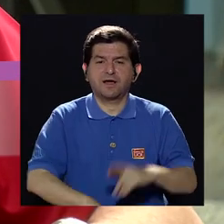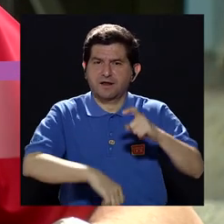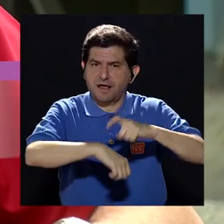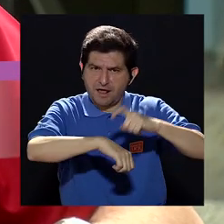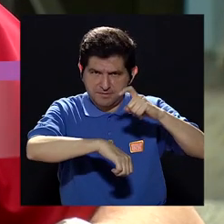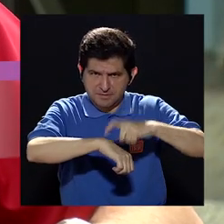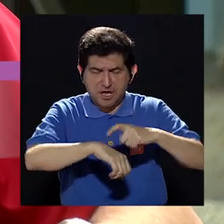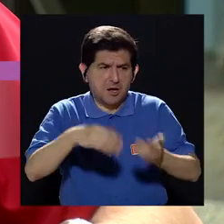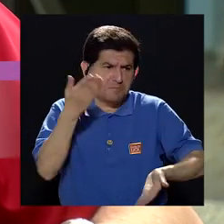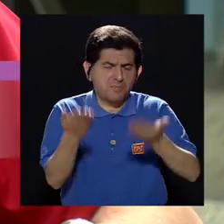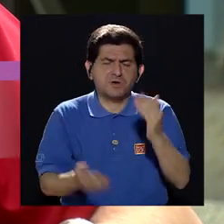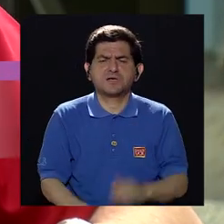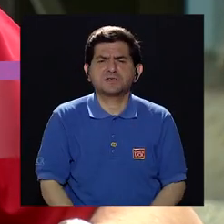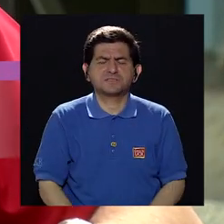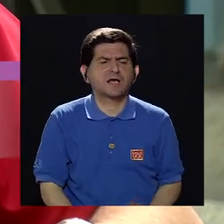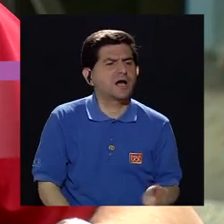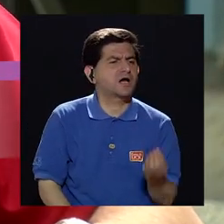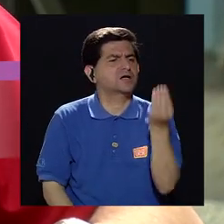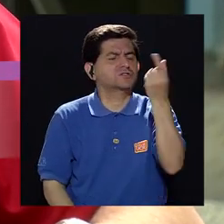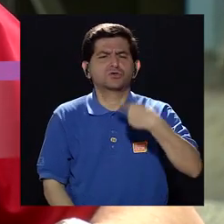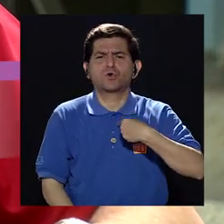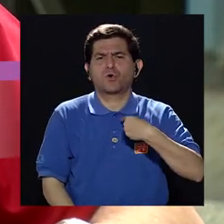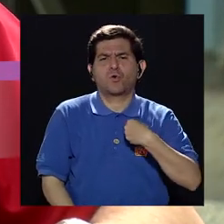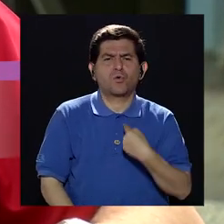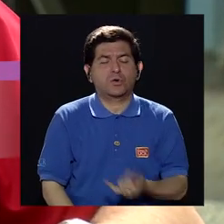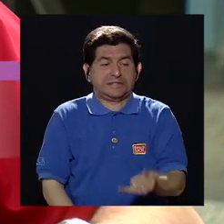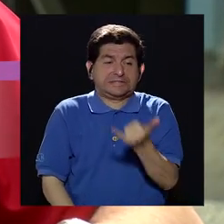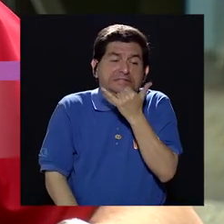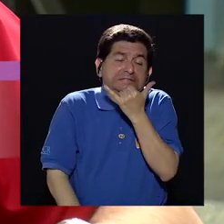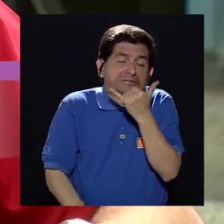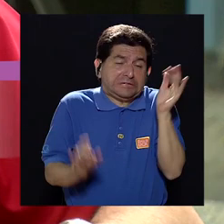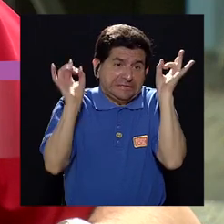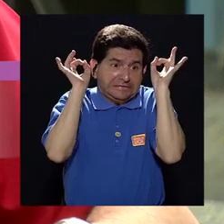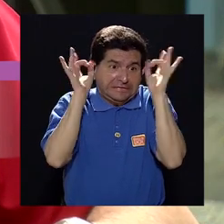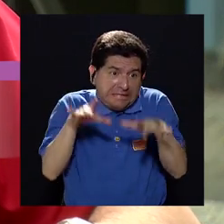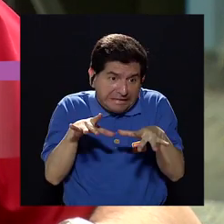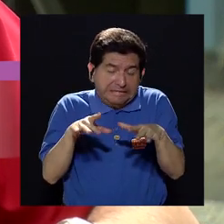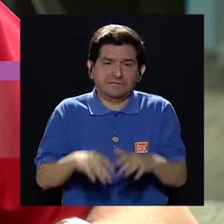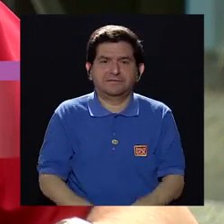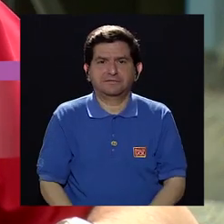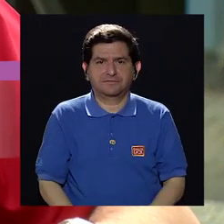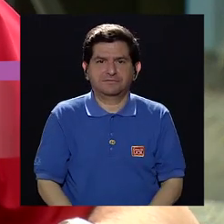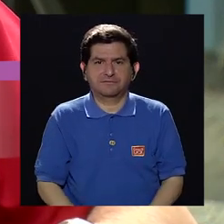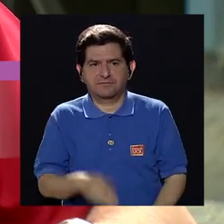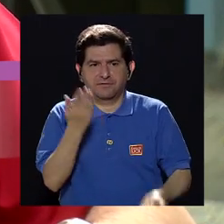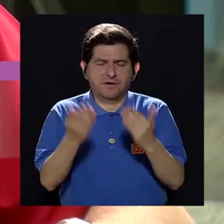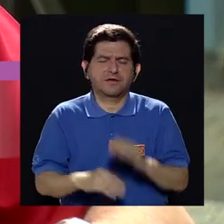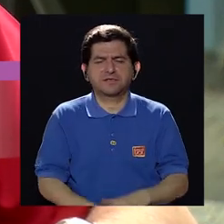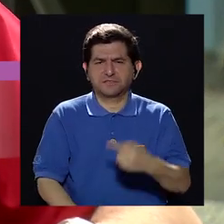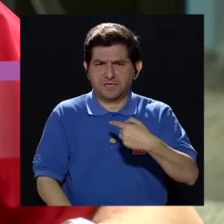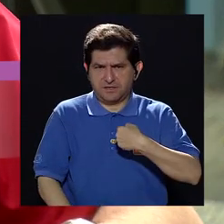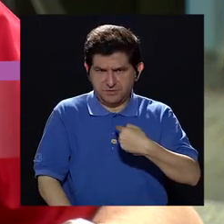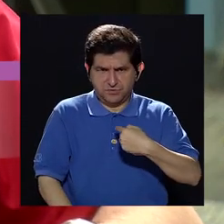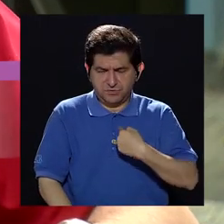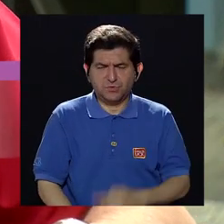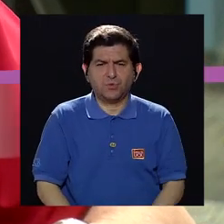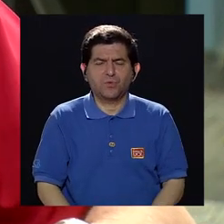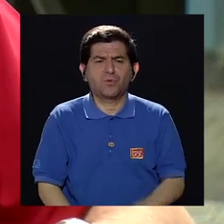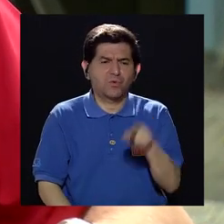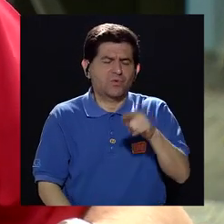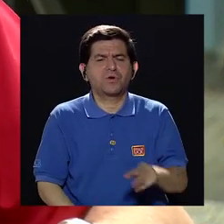que en épocas tal vez de adolescencia uno cometía errores catastróficos como broncearse con